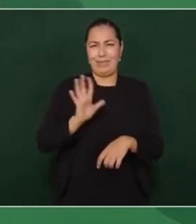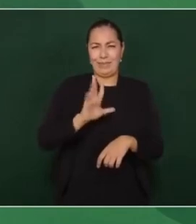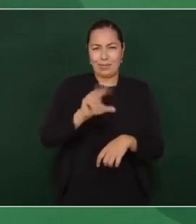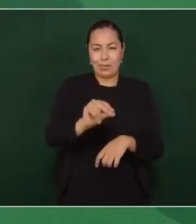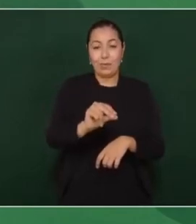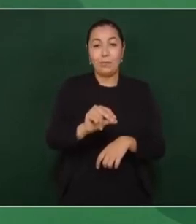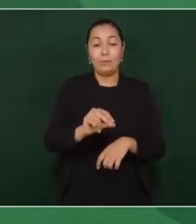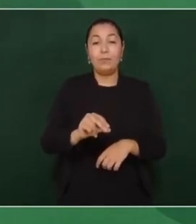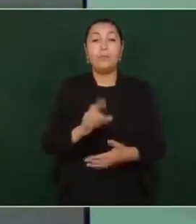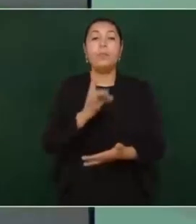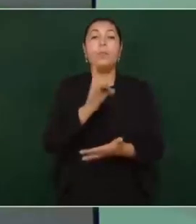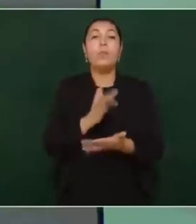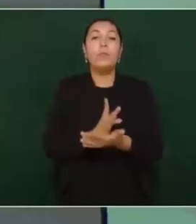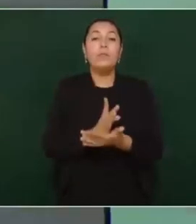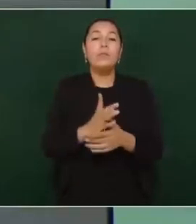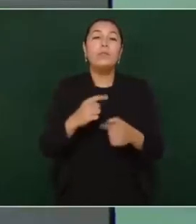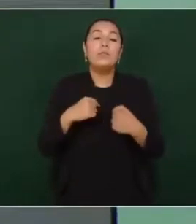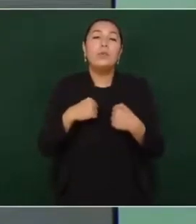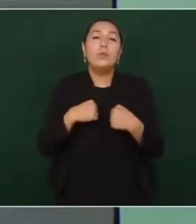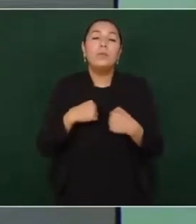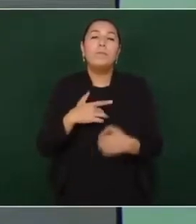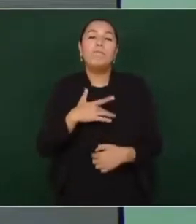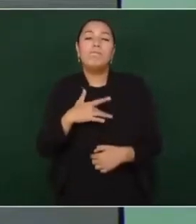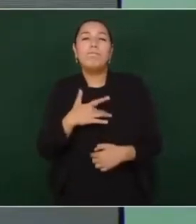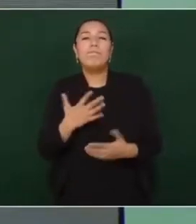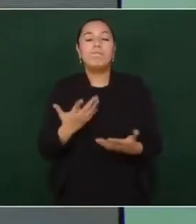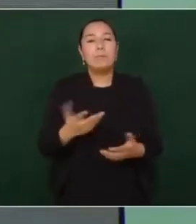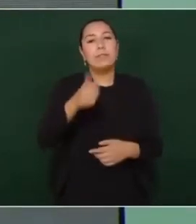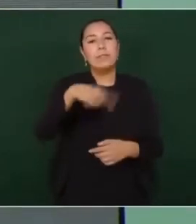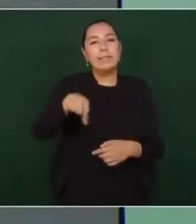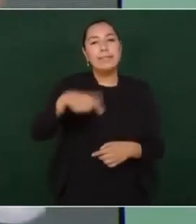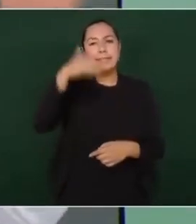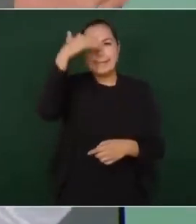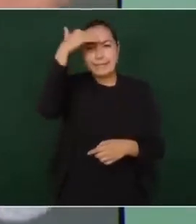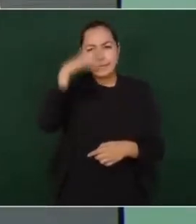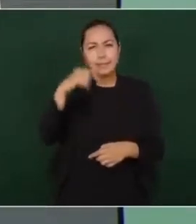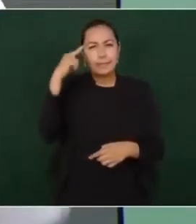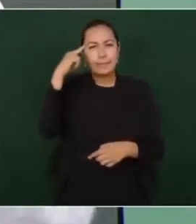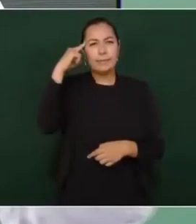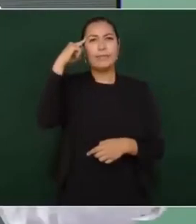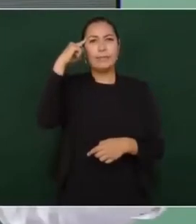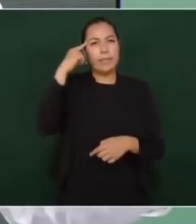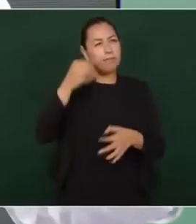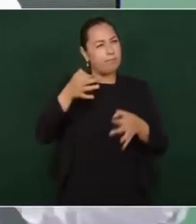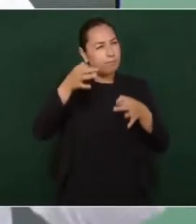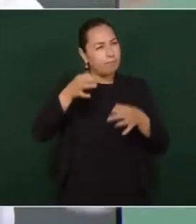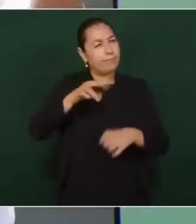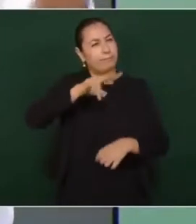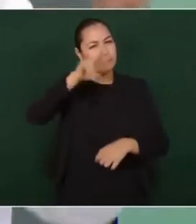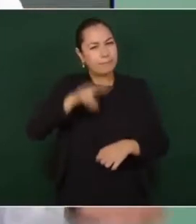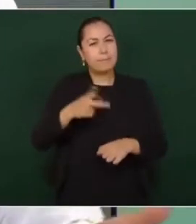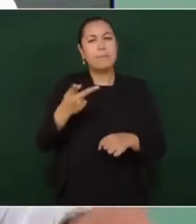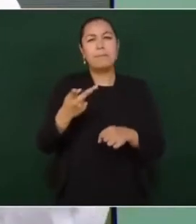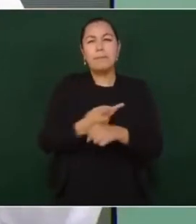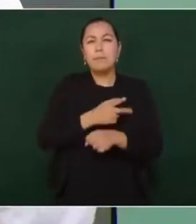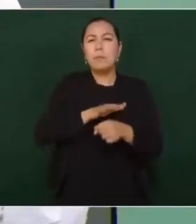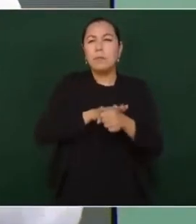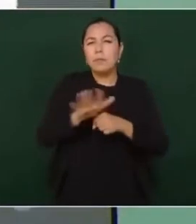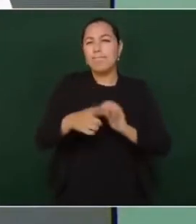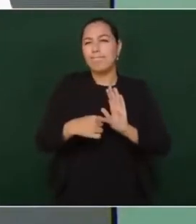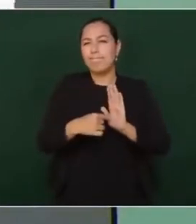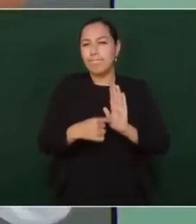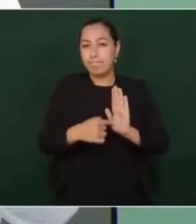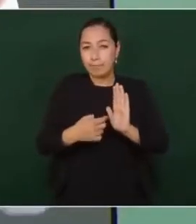que sepamos lo que realmente sucedió, porque sí sabemos que no hubo